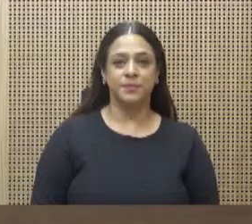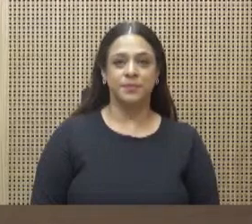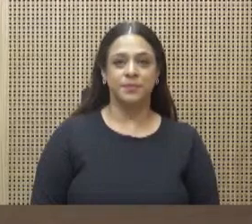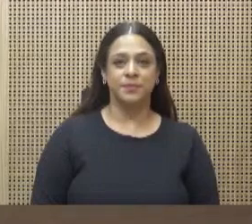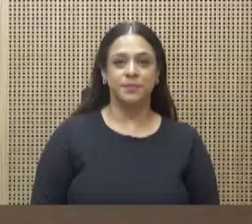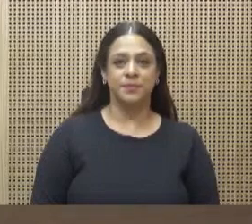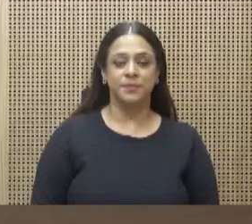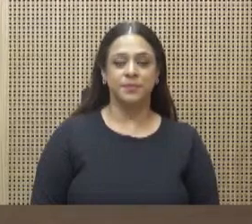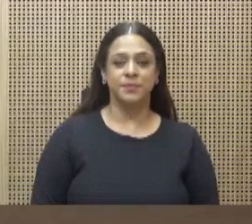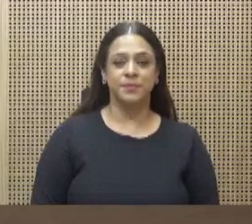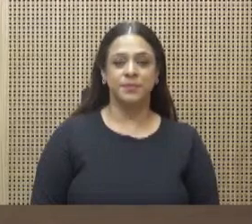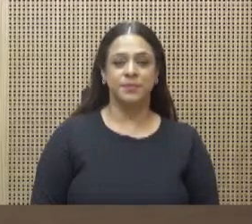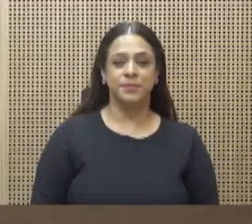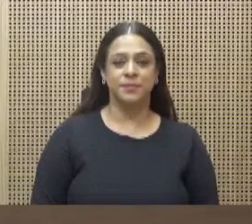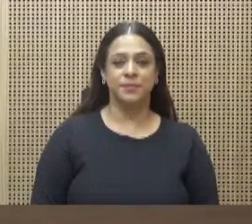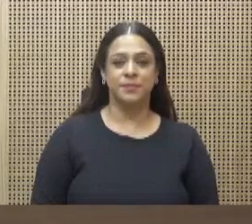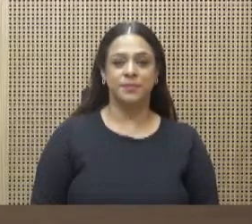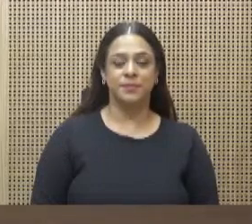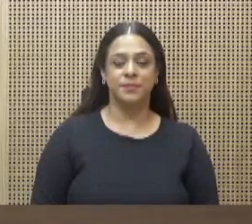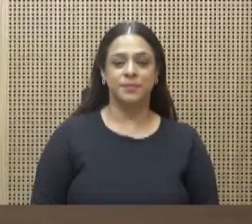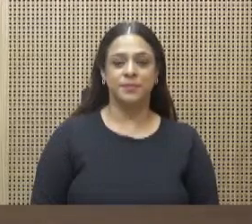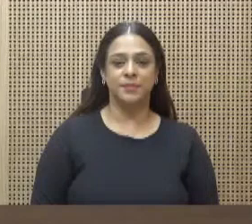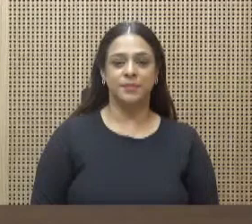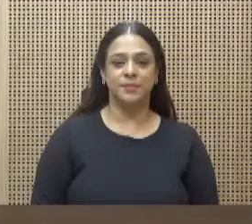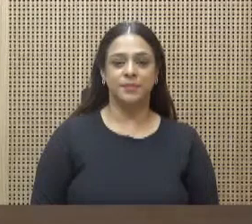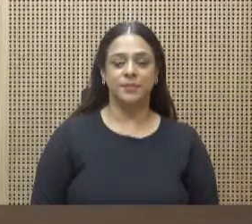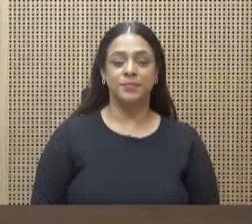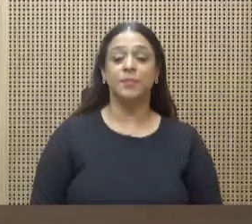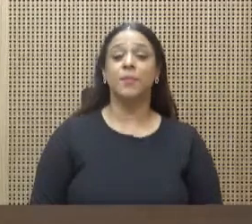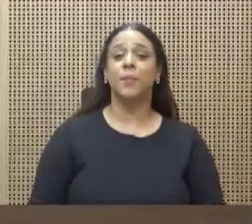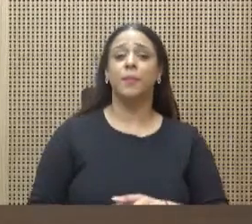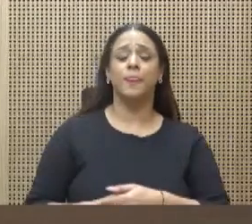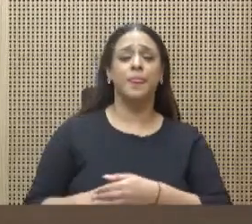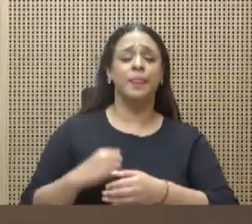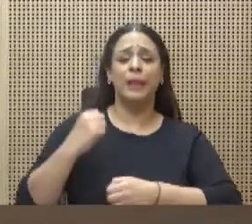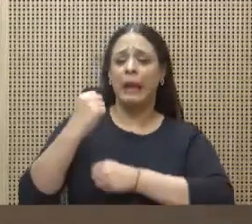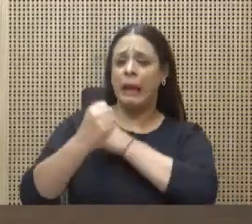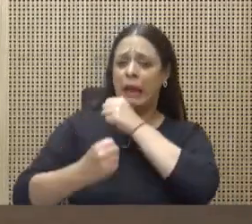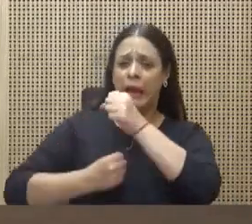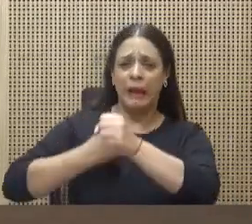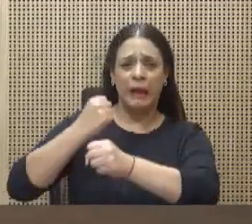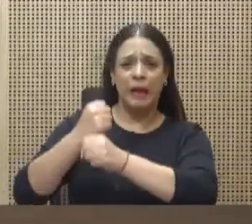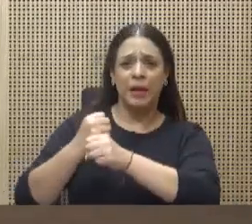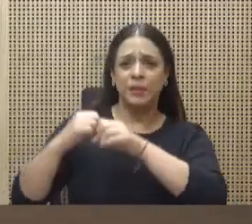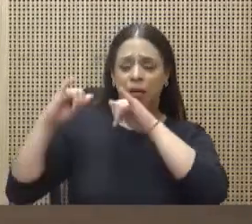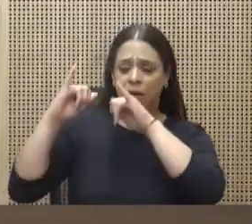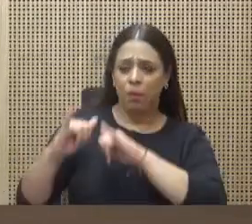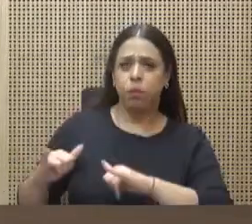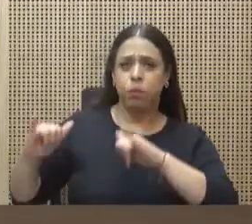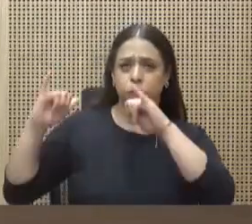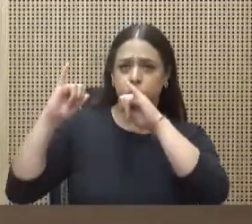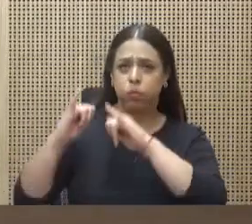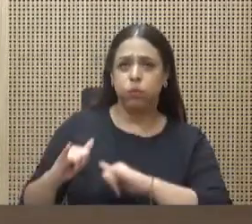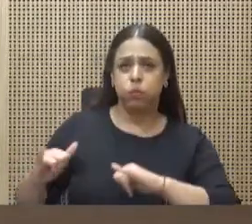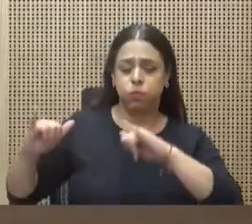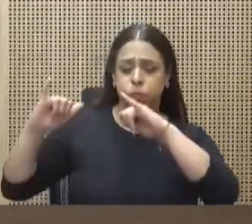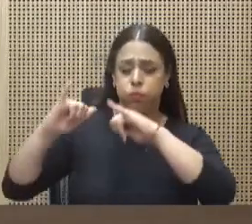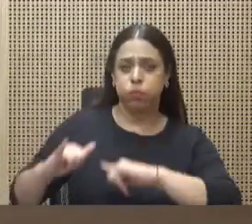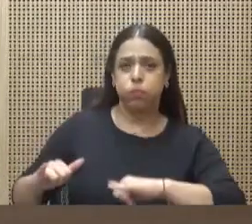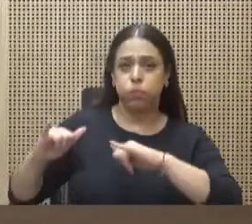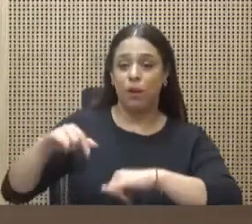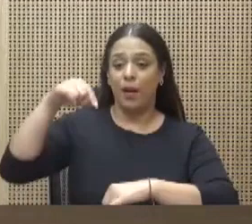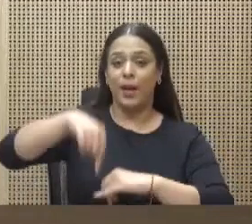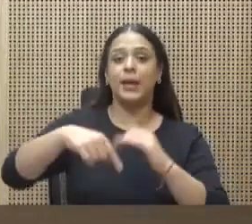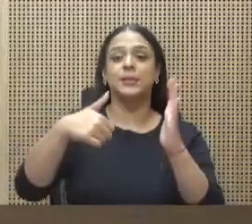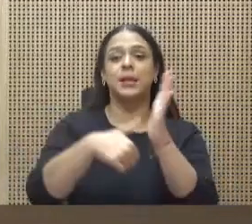Después de décadas de estatismo rampante, de estancamiento y deterioro en estas elecciones, el pueblo ha reclamado